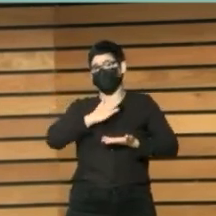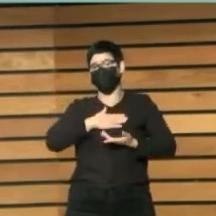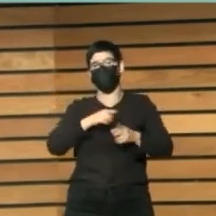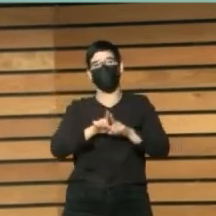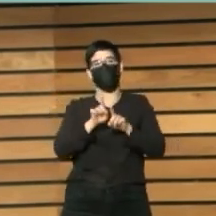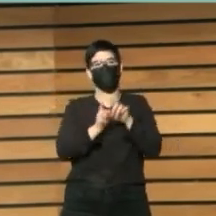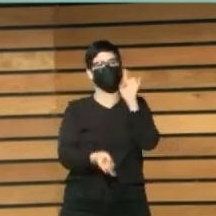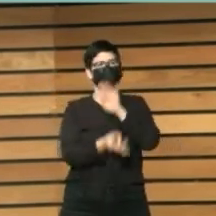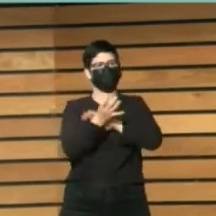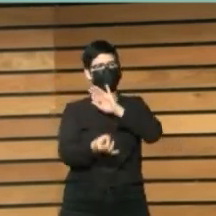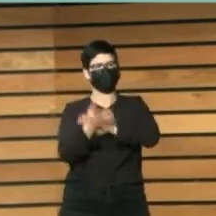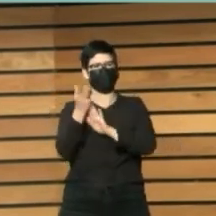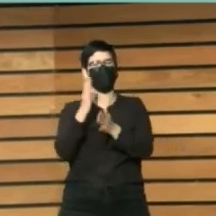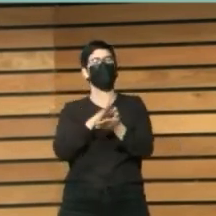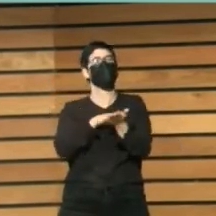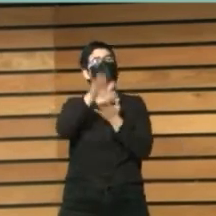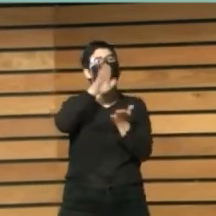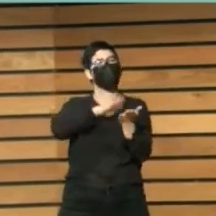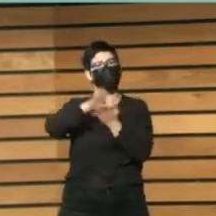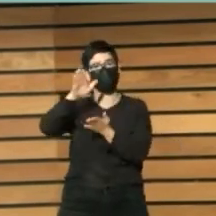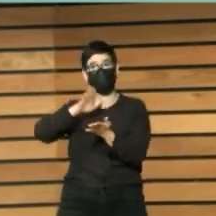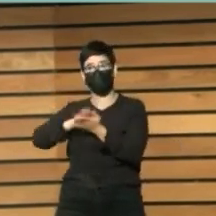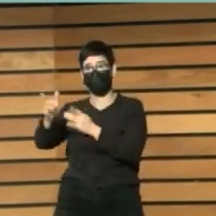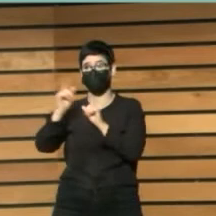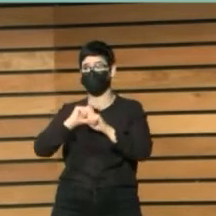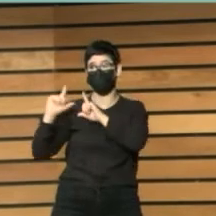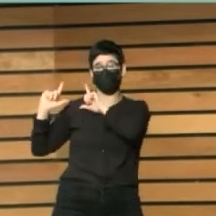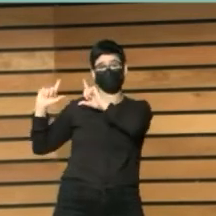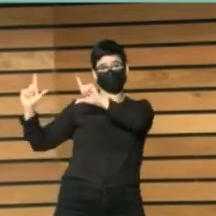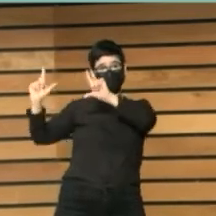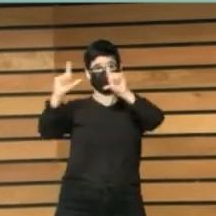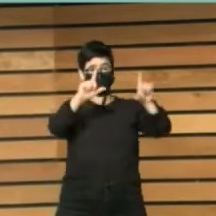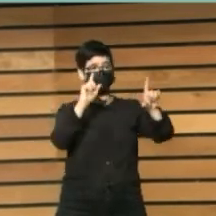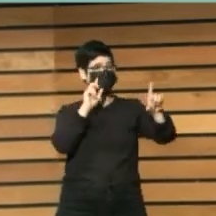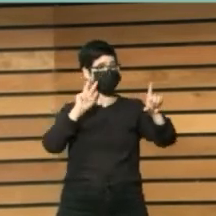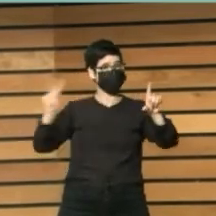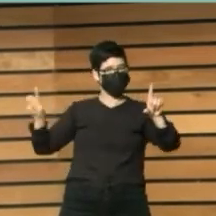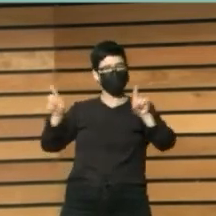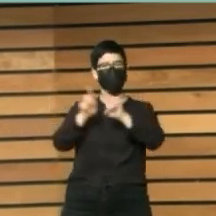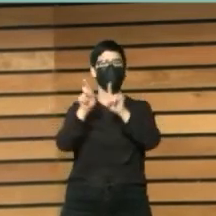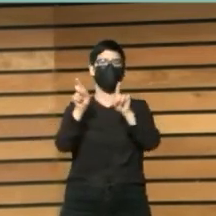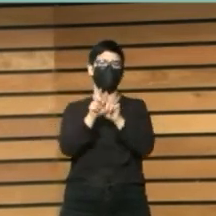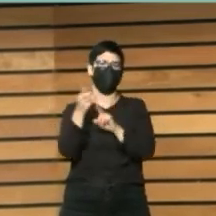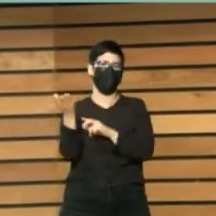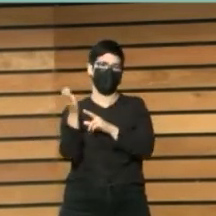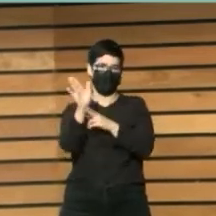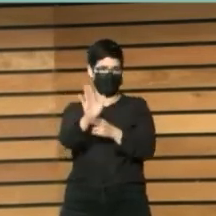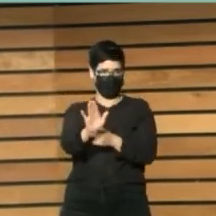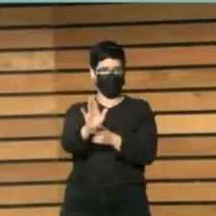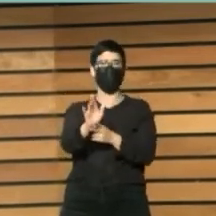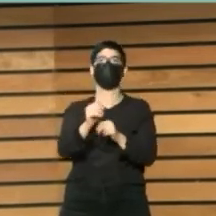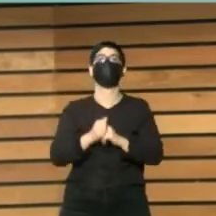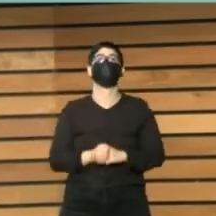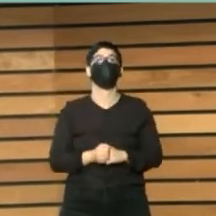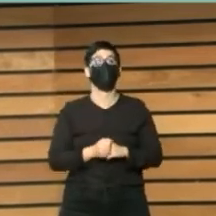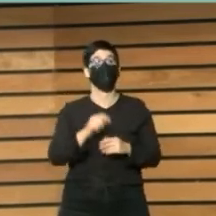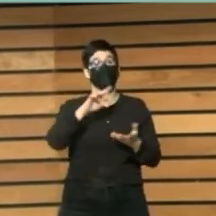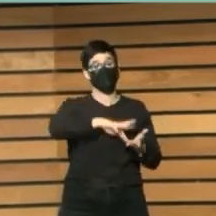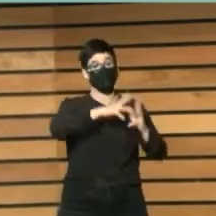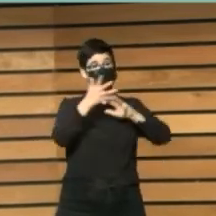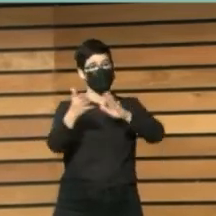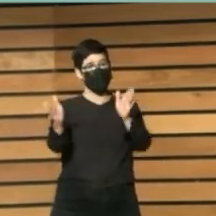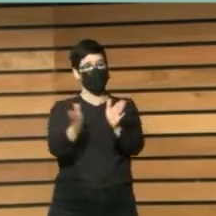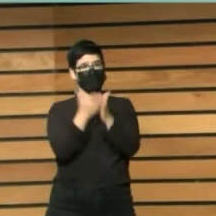publicaciones. Tenéis el ejemplo de una exposición, la de Acromática de Mavi Revuelta, lo que transformamos en papel